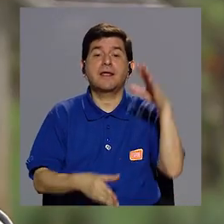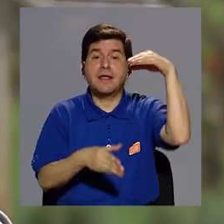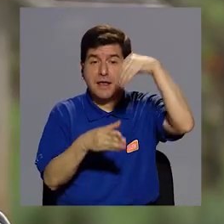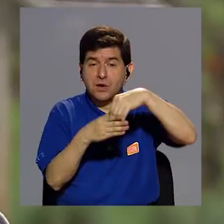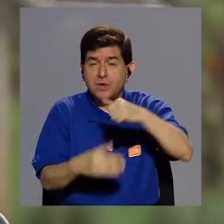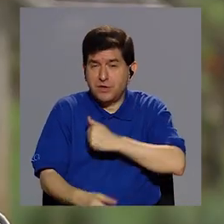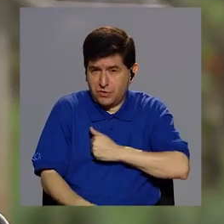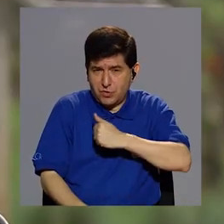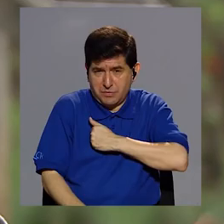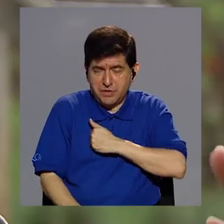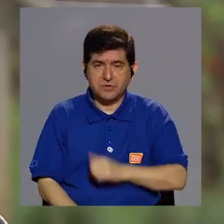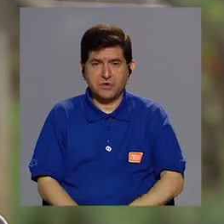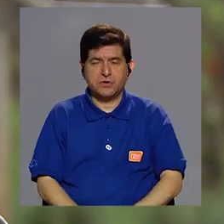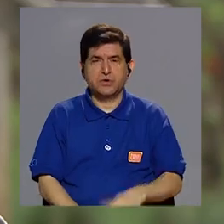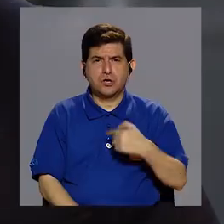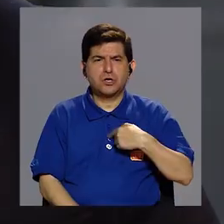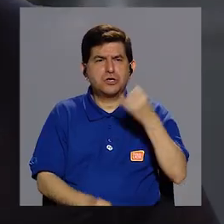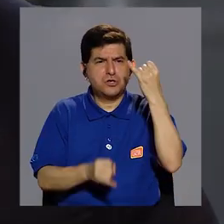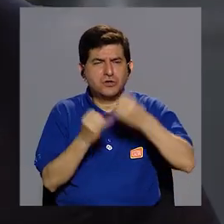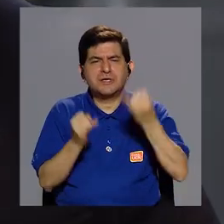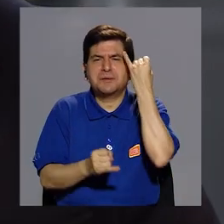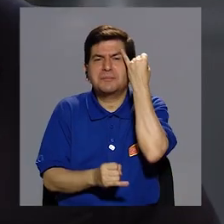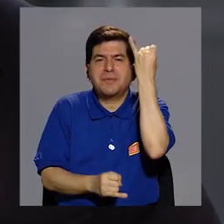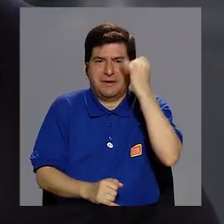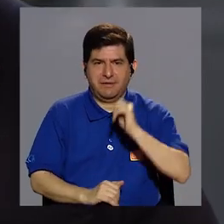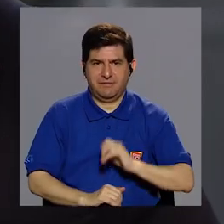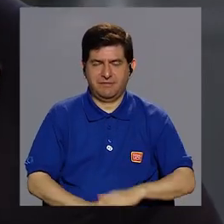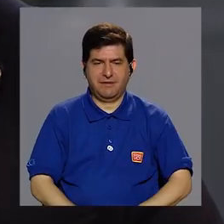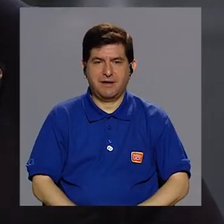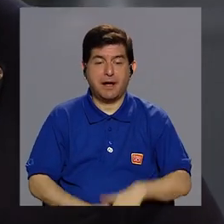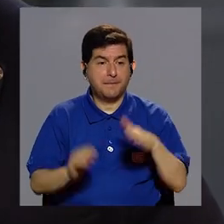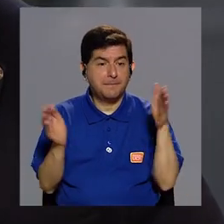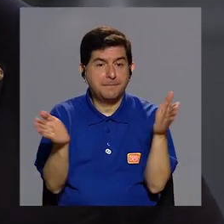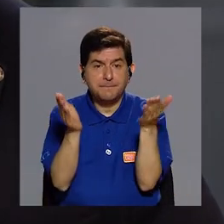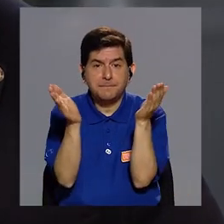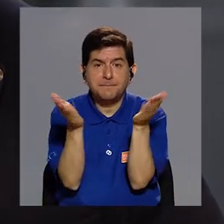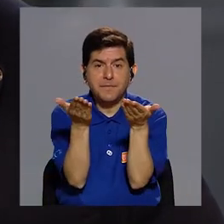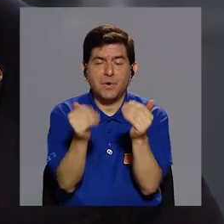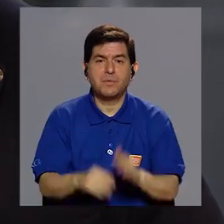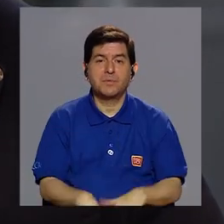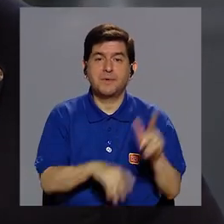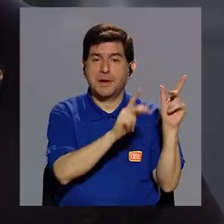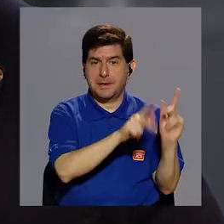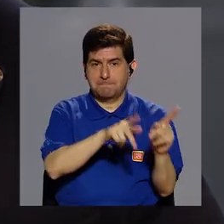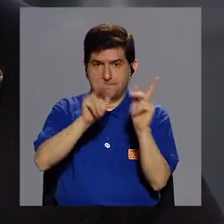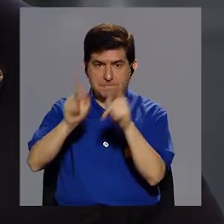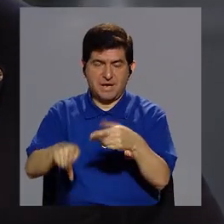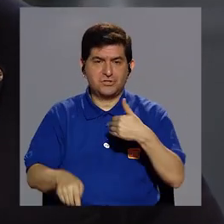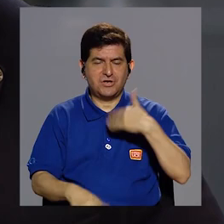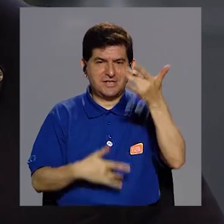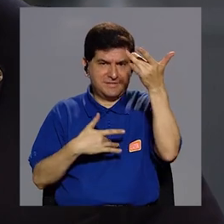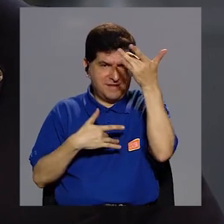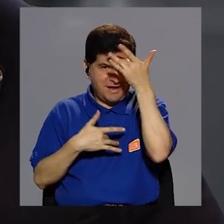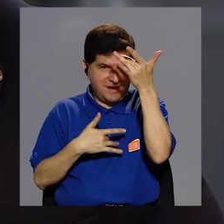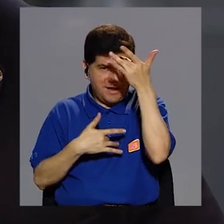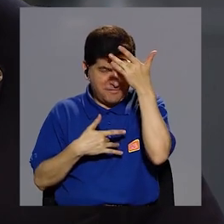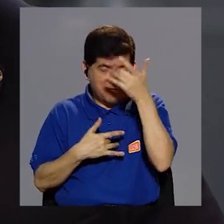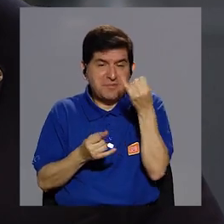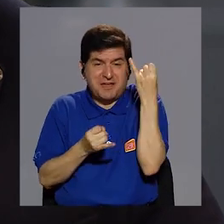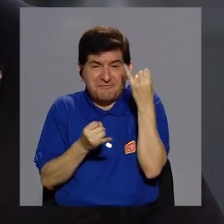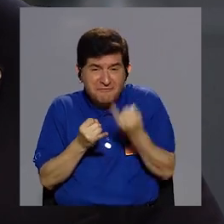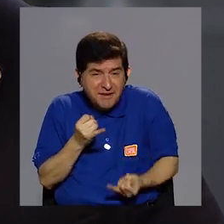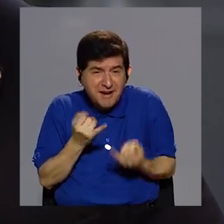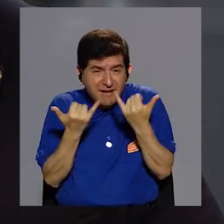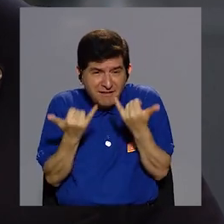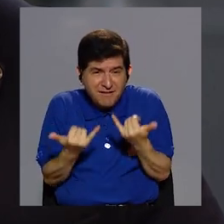Incluso, Saúl, disculpe, y con esto cierro esta idea, se promueve que haya personas que tienen enfermedades